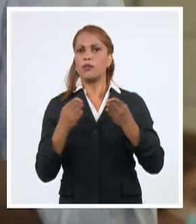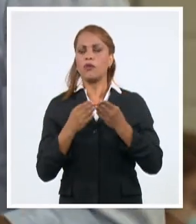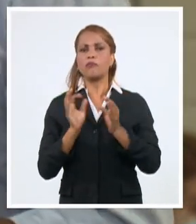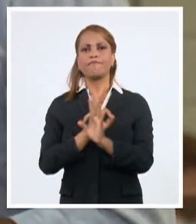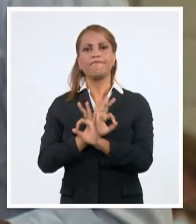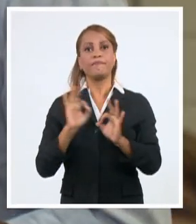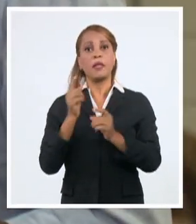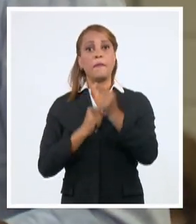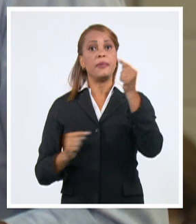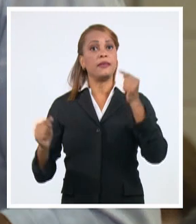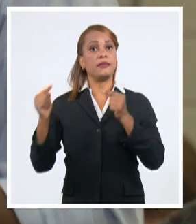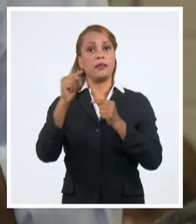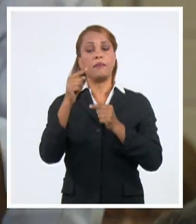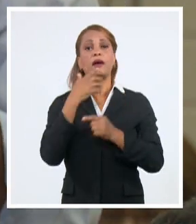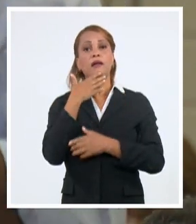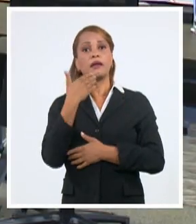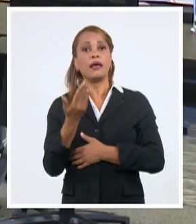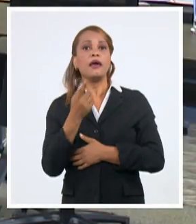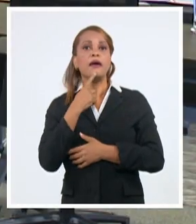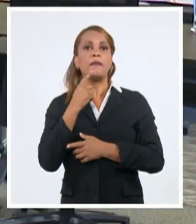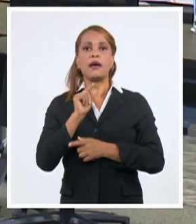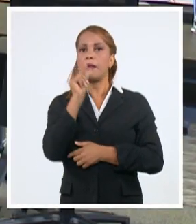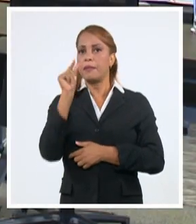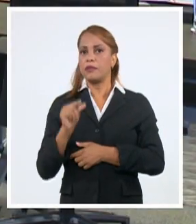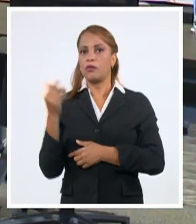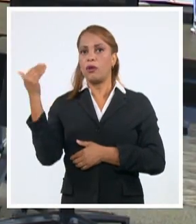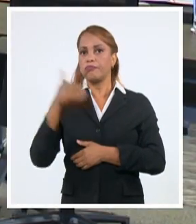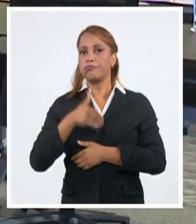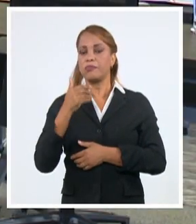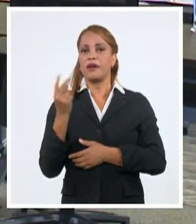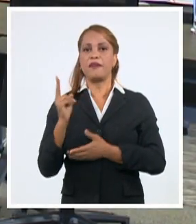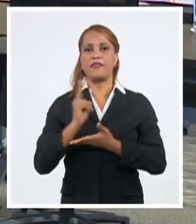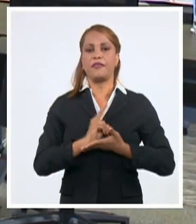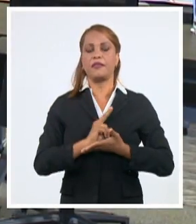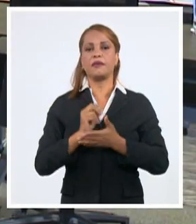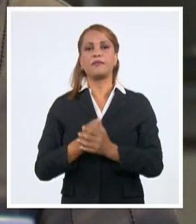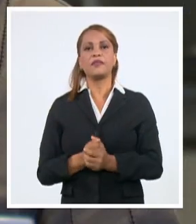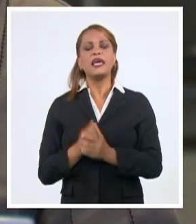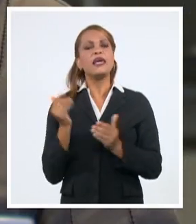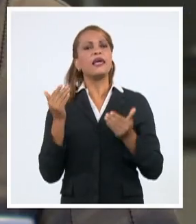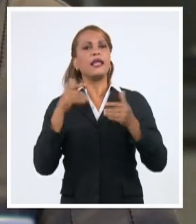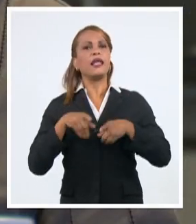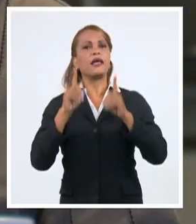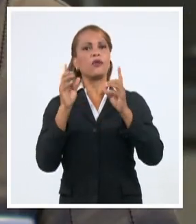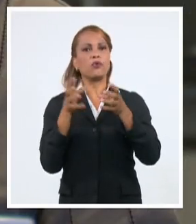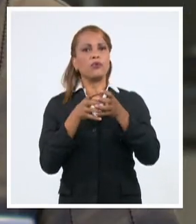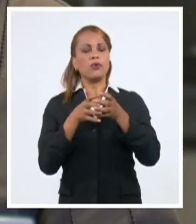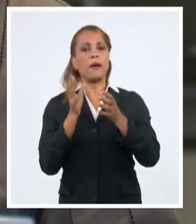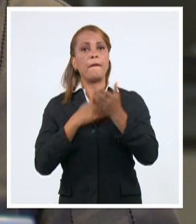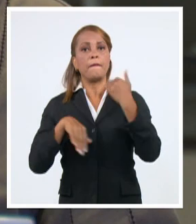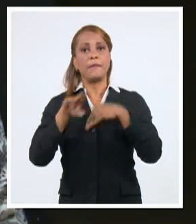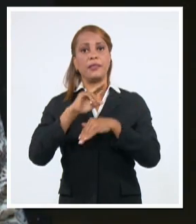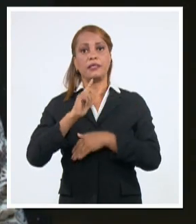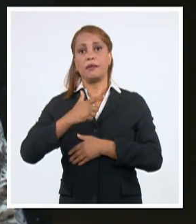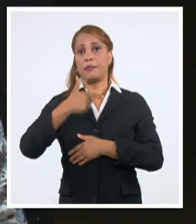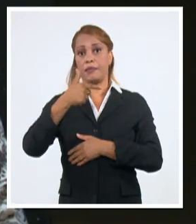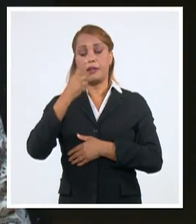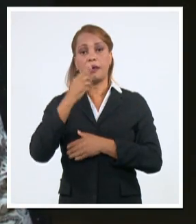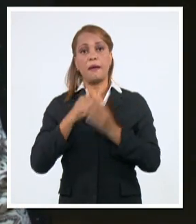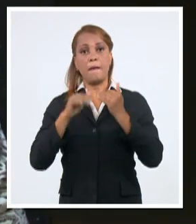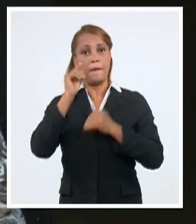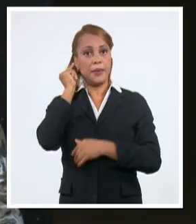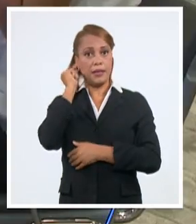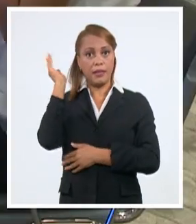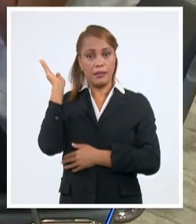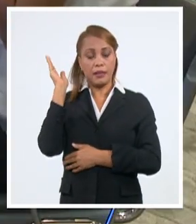principal carta de presentación para los clientes. En el encuentro donde intervino la viceprimera ministra de la República de Cuba, Inés María